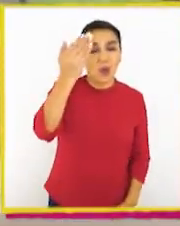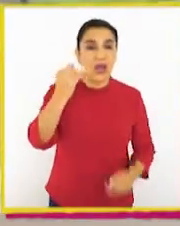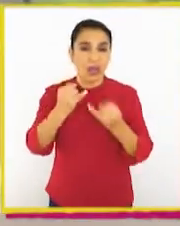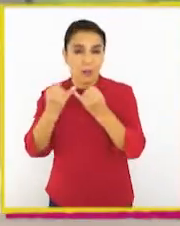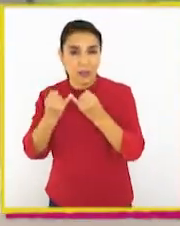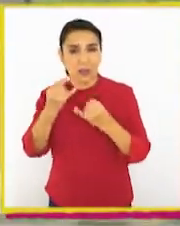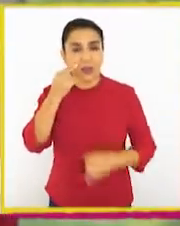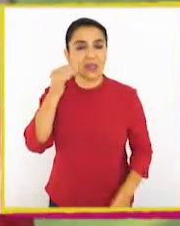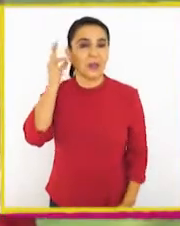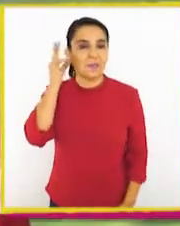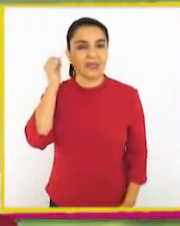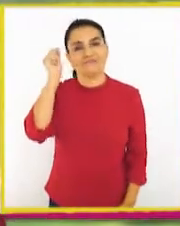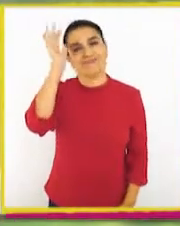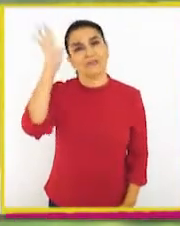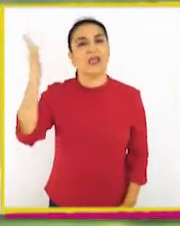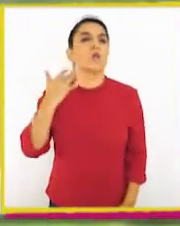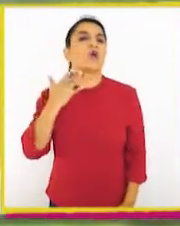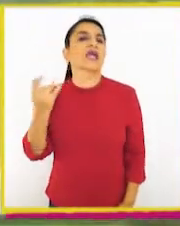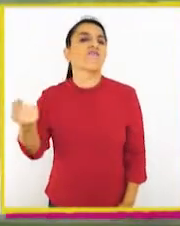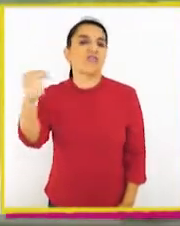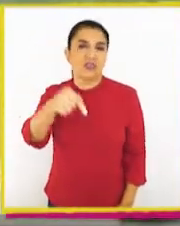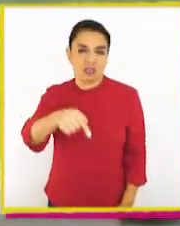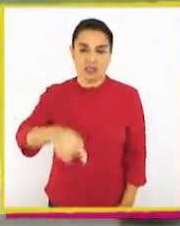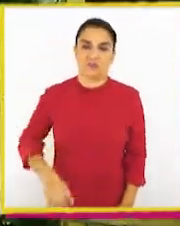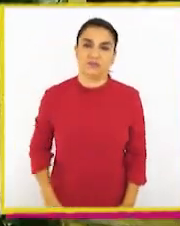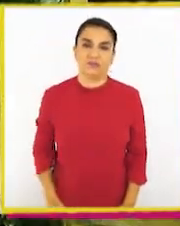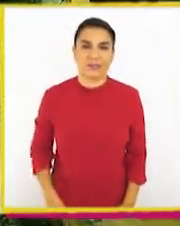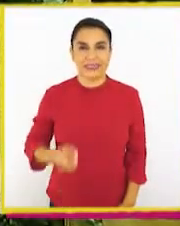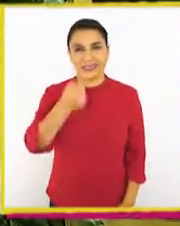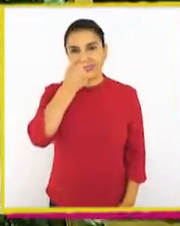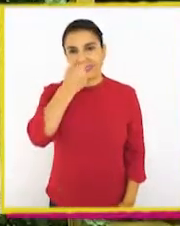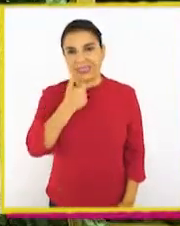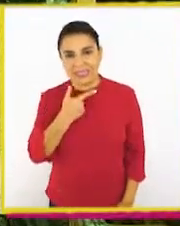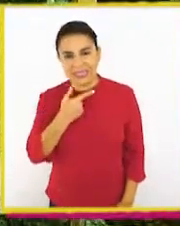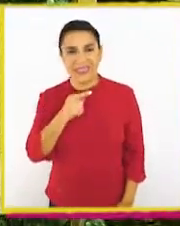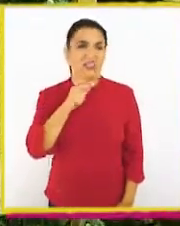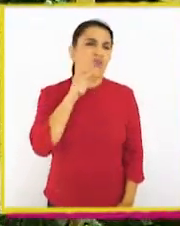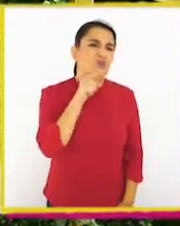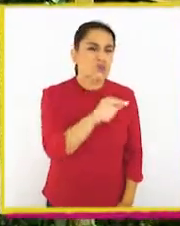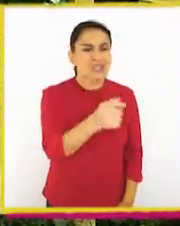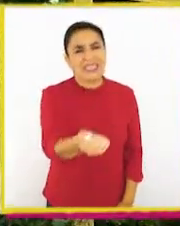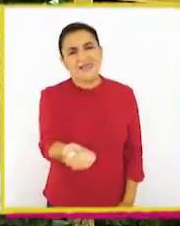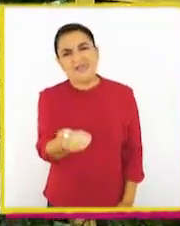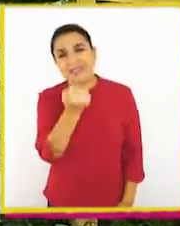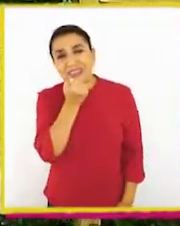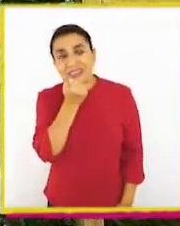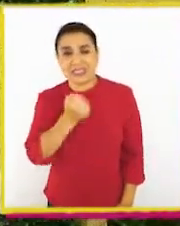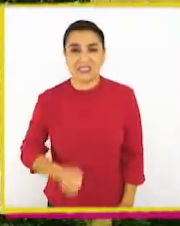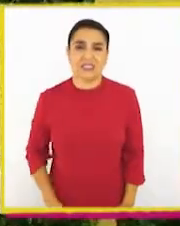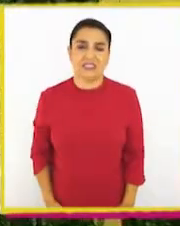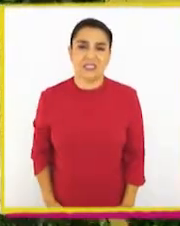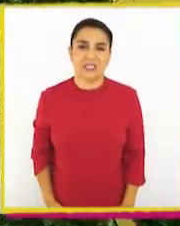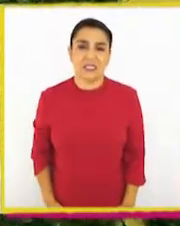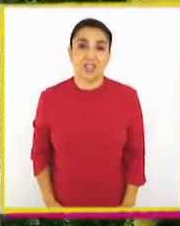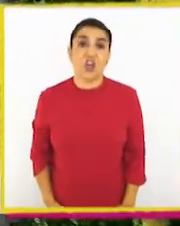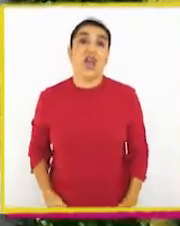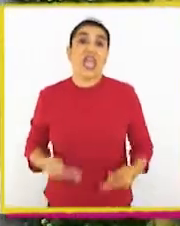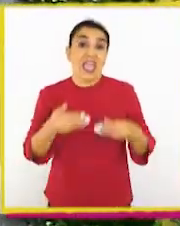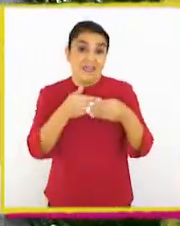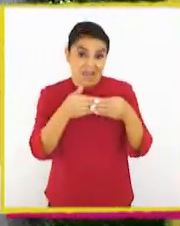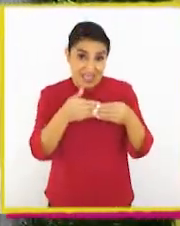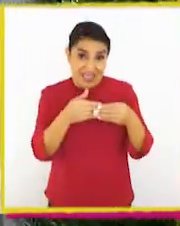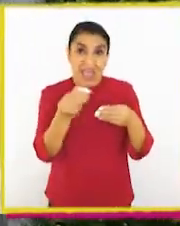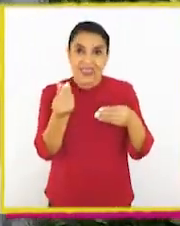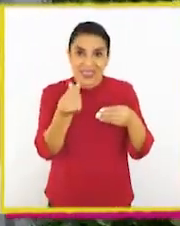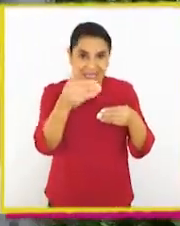Hola, amigo y amiga. ¡Hola! Me imagino por qué vinieron. ¡Chester, estás cometiendo un error terrible! ¡Sí! ¡Esta